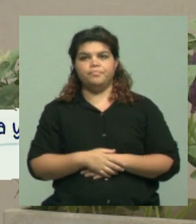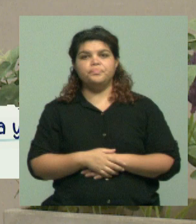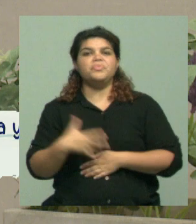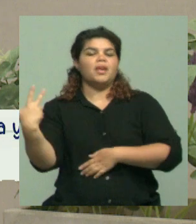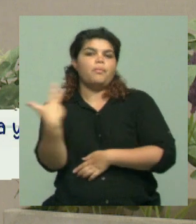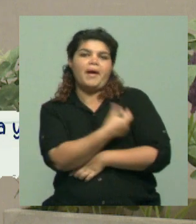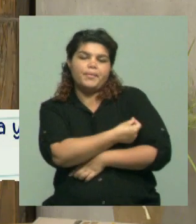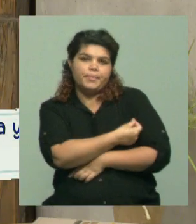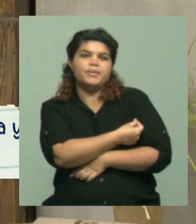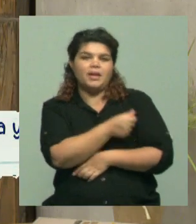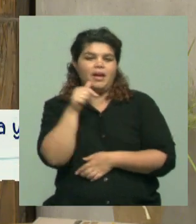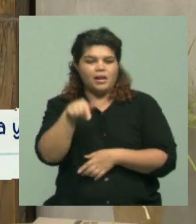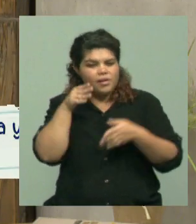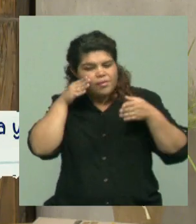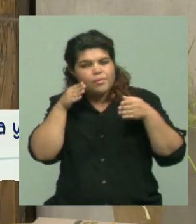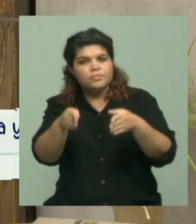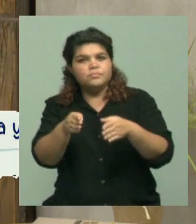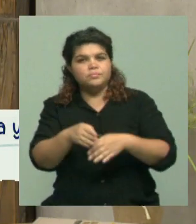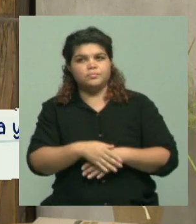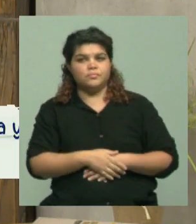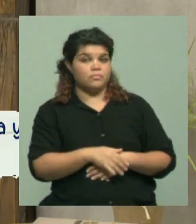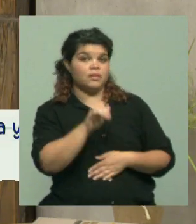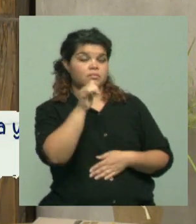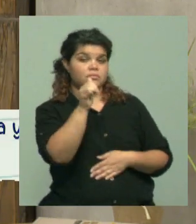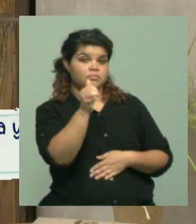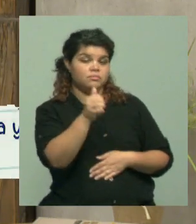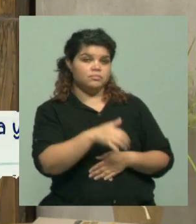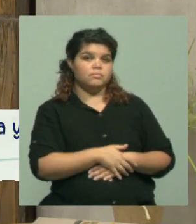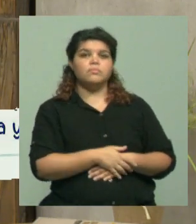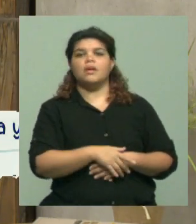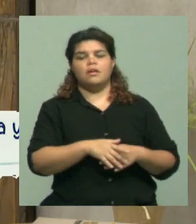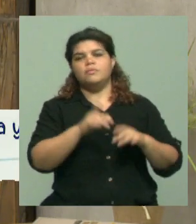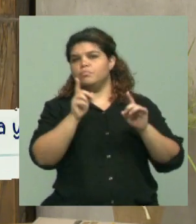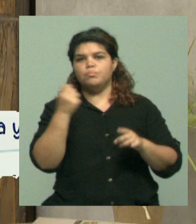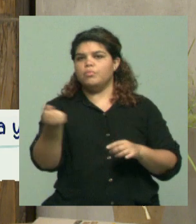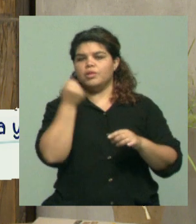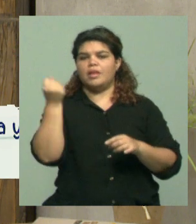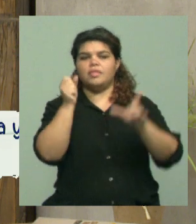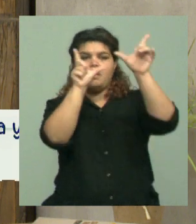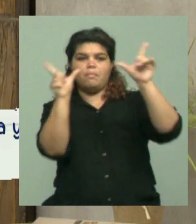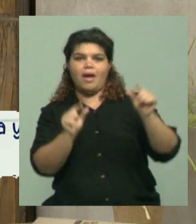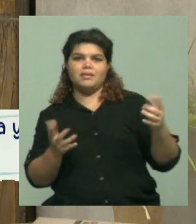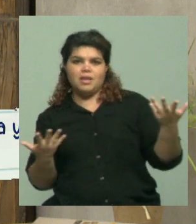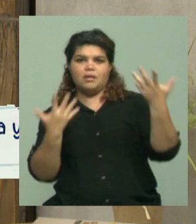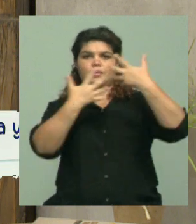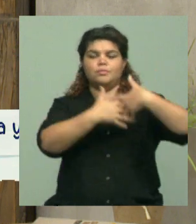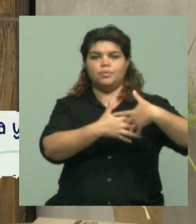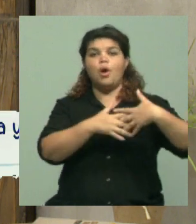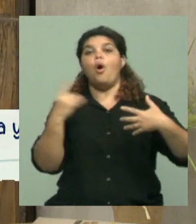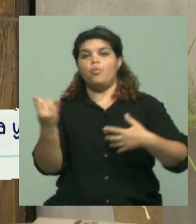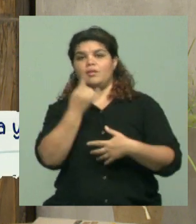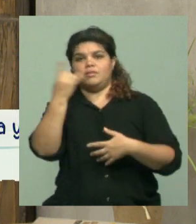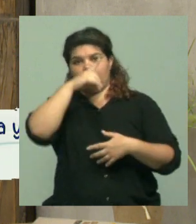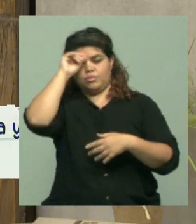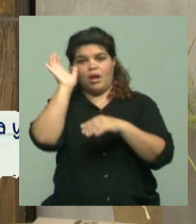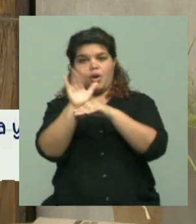contra esto específicamente, Exacto, ¿no? Es importante remarcar las relaciones internacionales que fortalece y fomenta la Universidad Nacional de Cuyo y